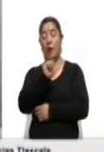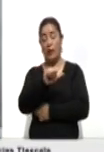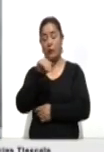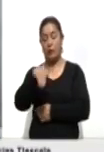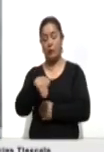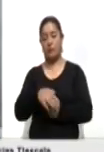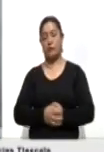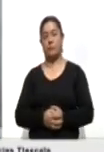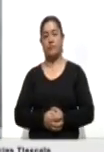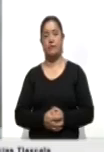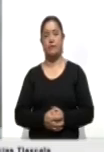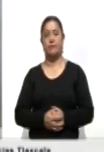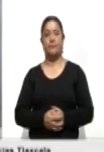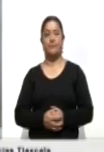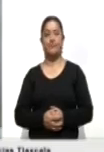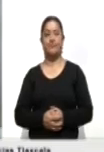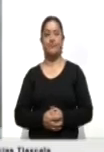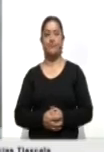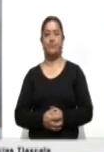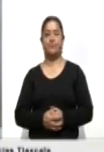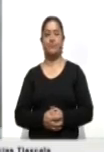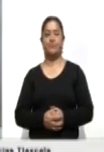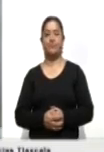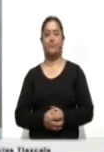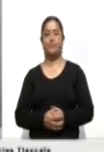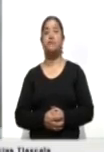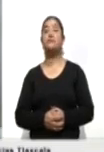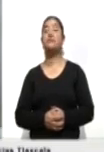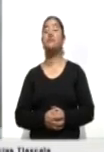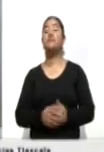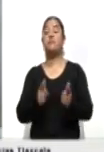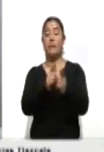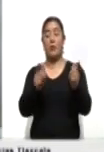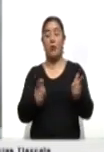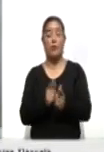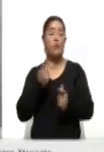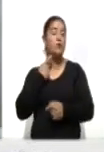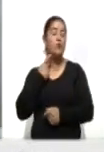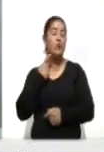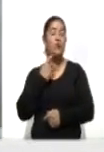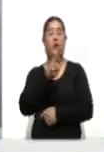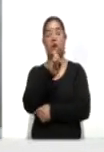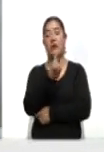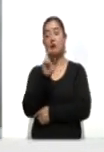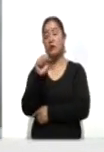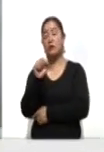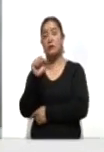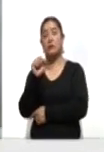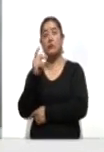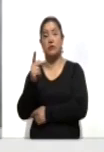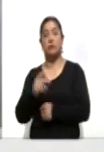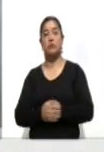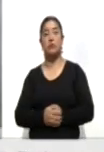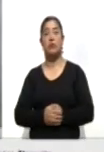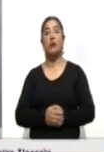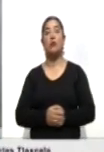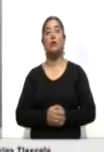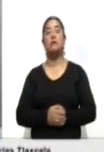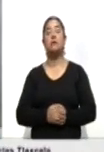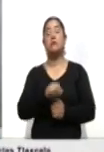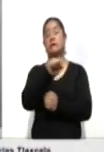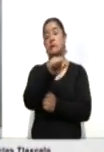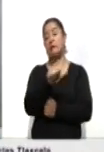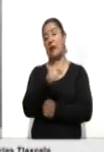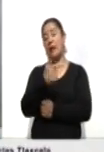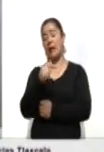Y por su parte, el candidato del Partido Redes Sociales Progresistas al Gobierno del Estado, Juan Carlos Sánchez García,